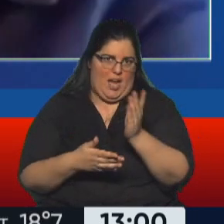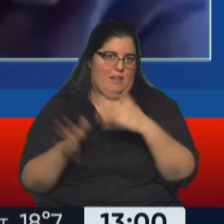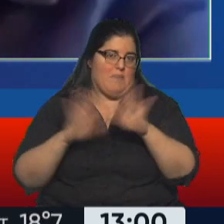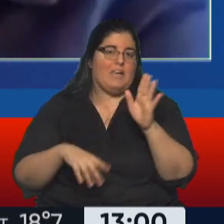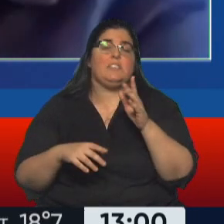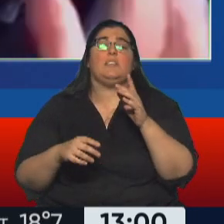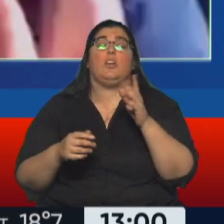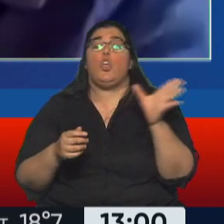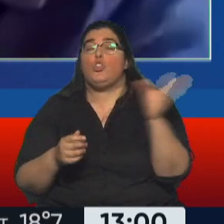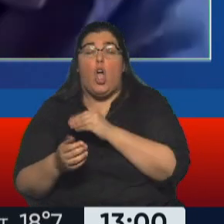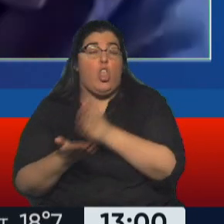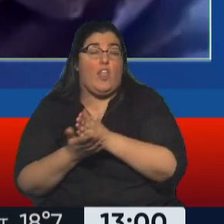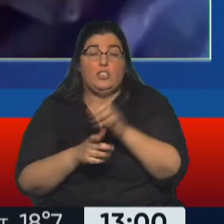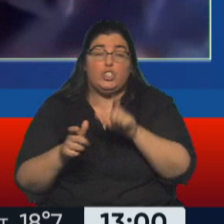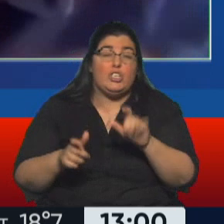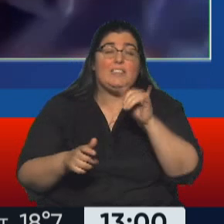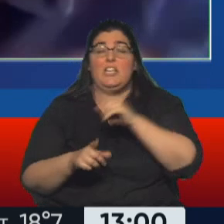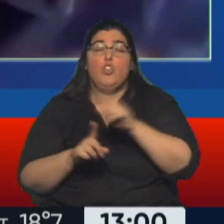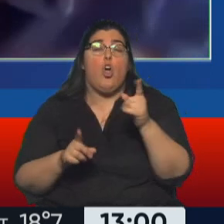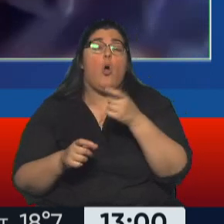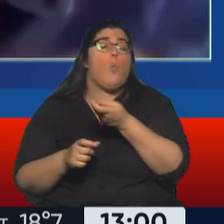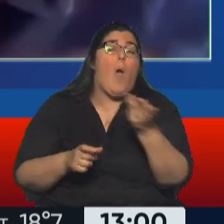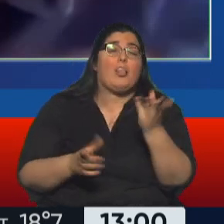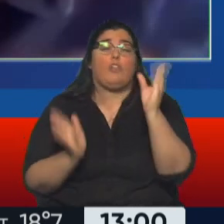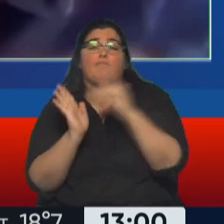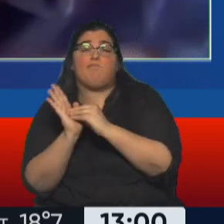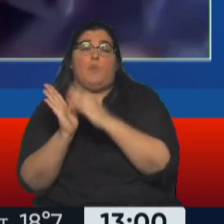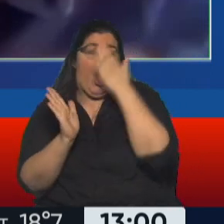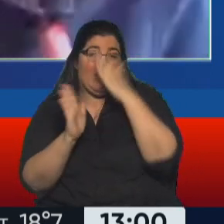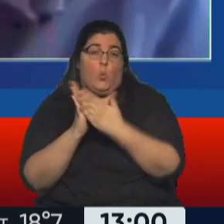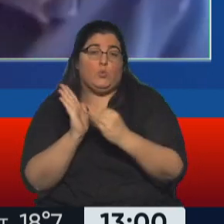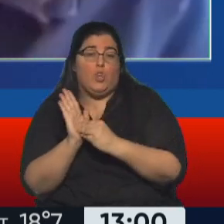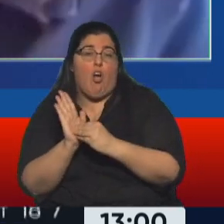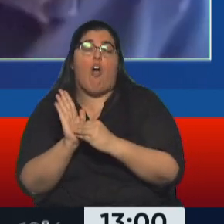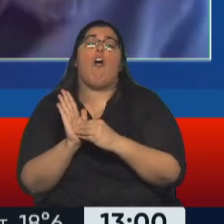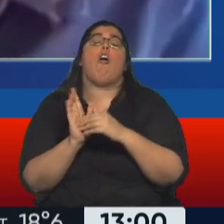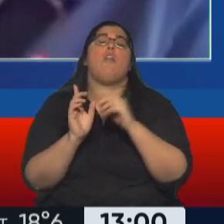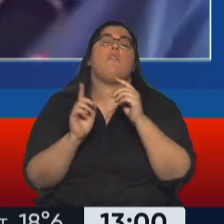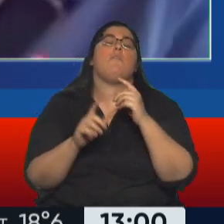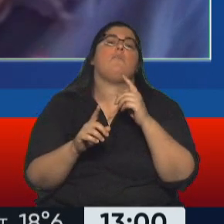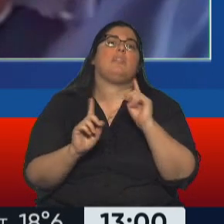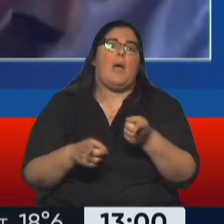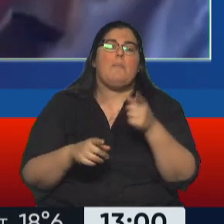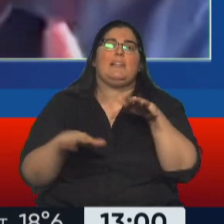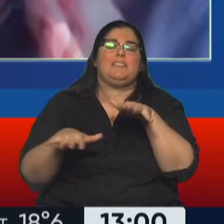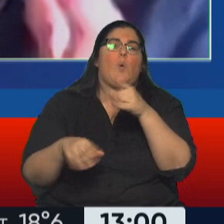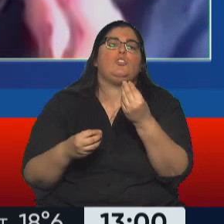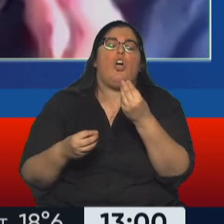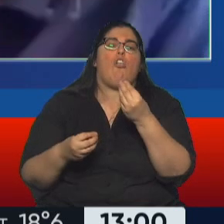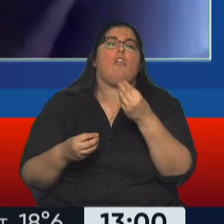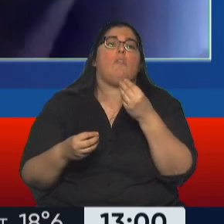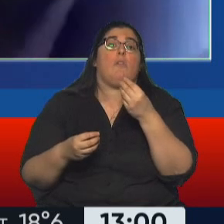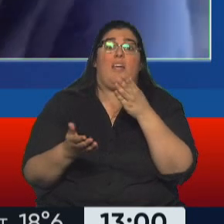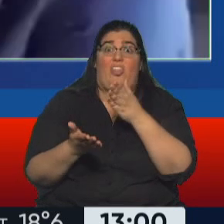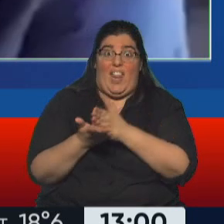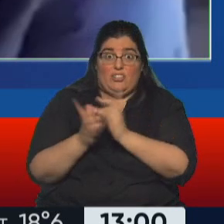cuáles, cuántos deberían entrar en la constitución, y luego el tema de su justiciabilidad, es decir, si uno puede reclamar esos